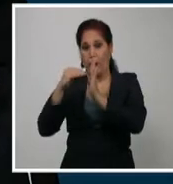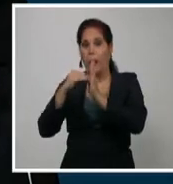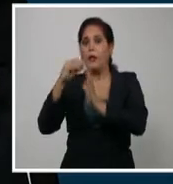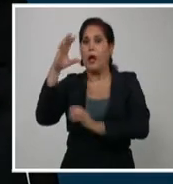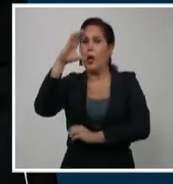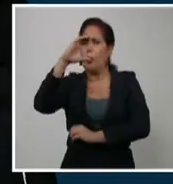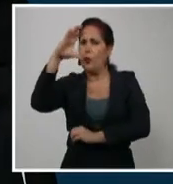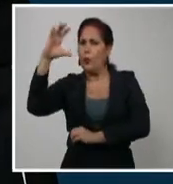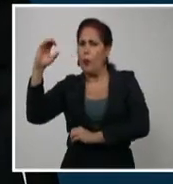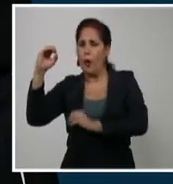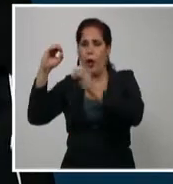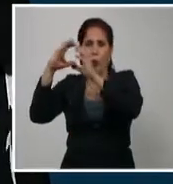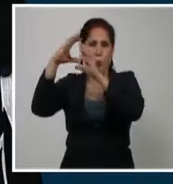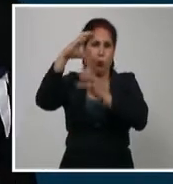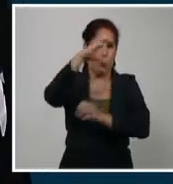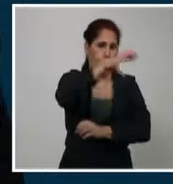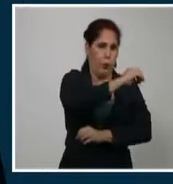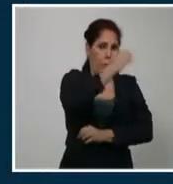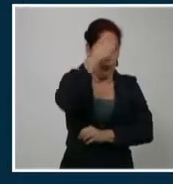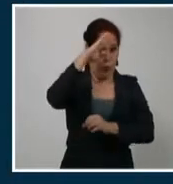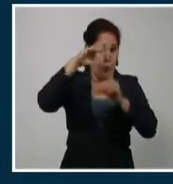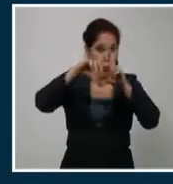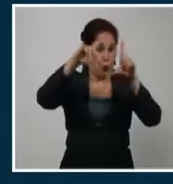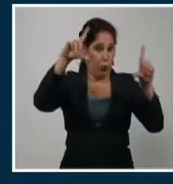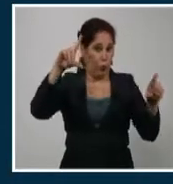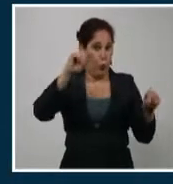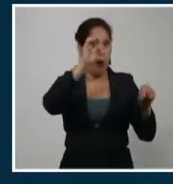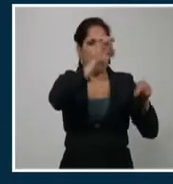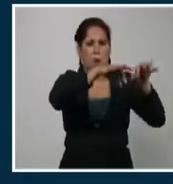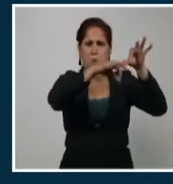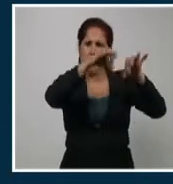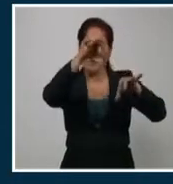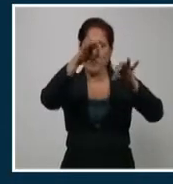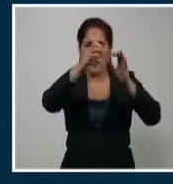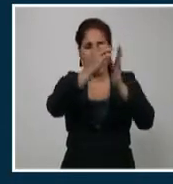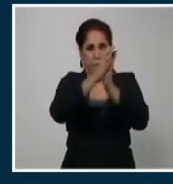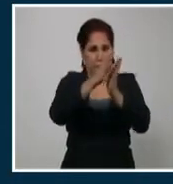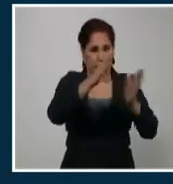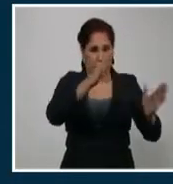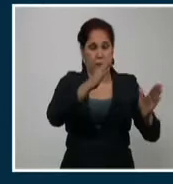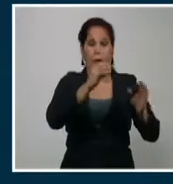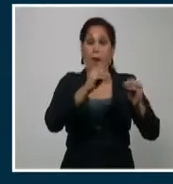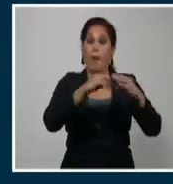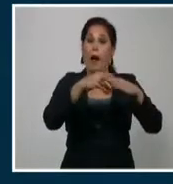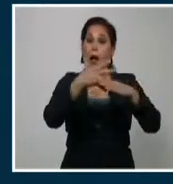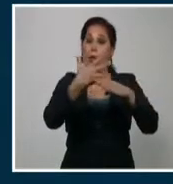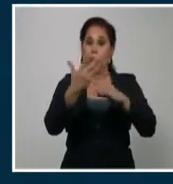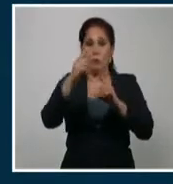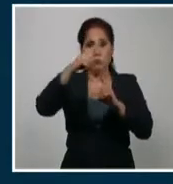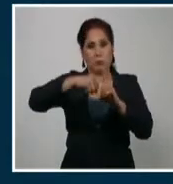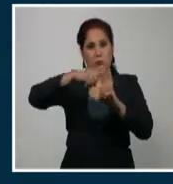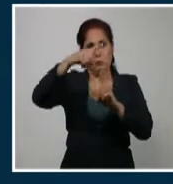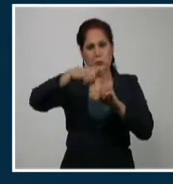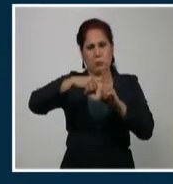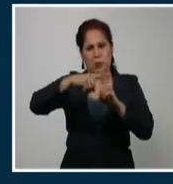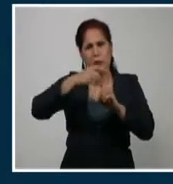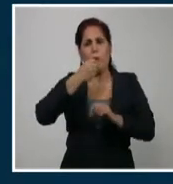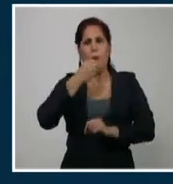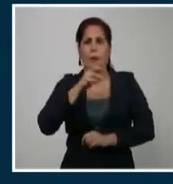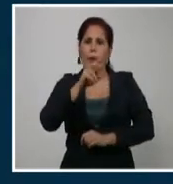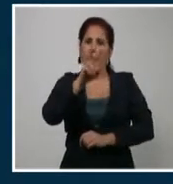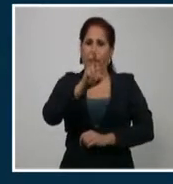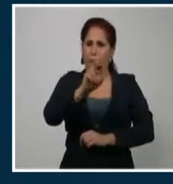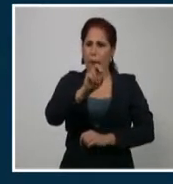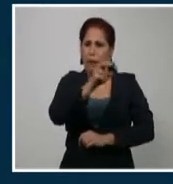nublado en gran parte de nuestro país con solo aisladas lluvias y en cuanto a la madrugada las temperaturas mínimas estarán entre